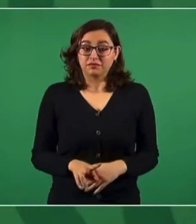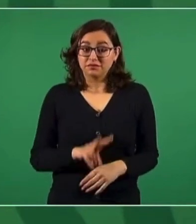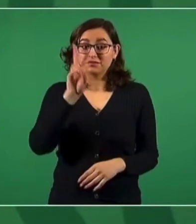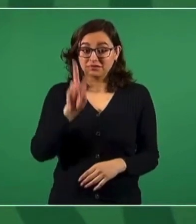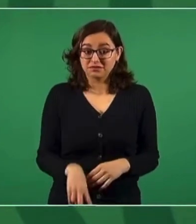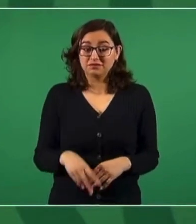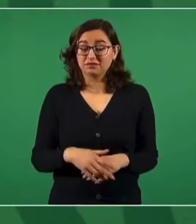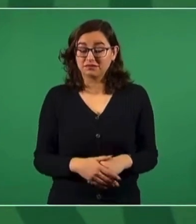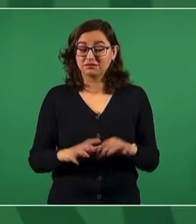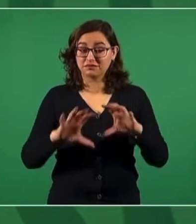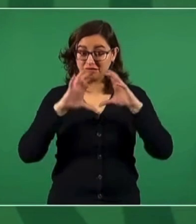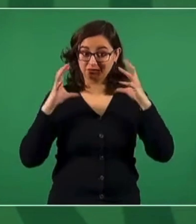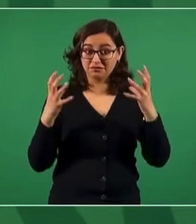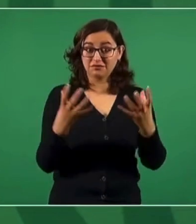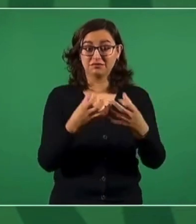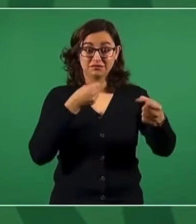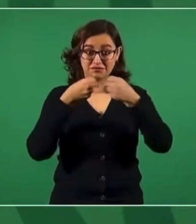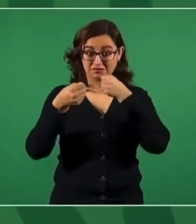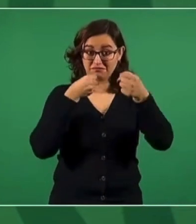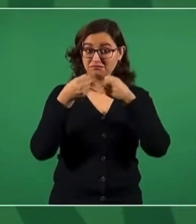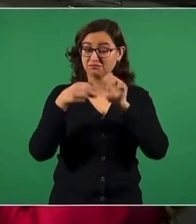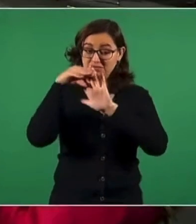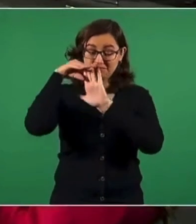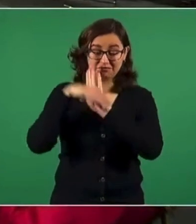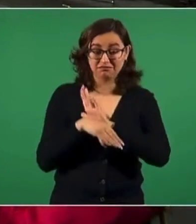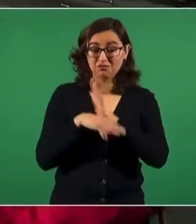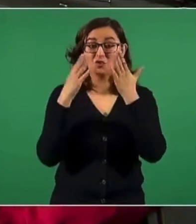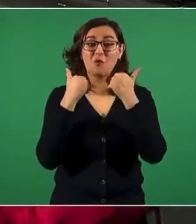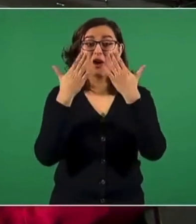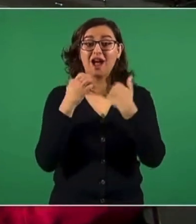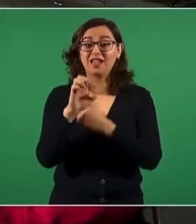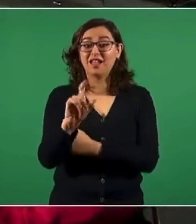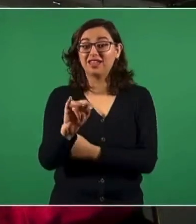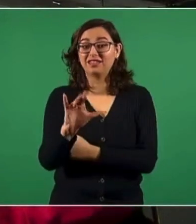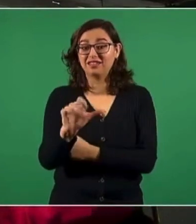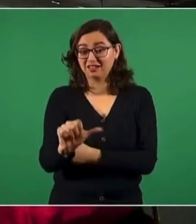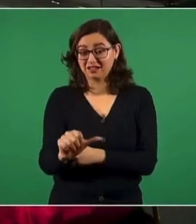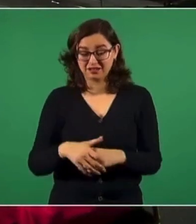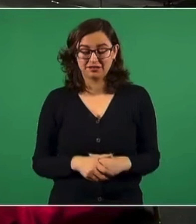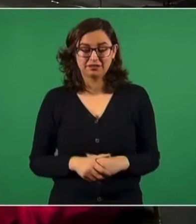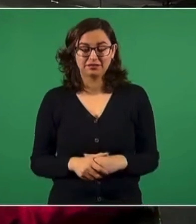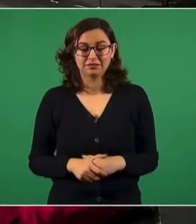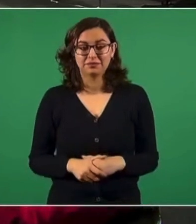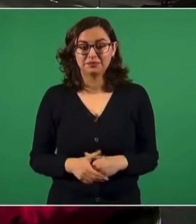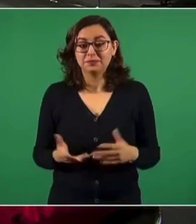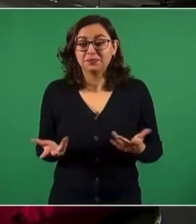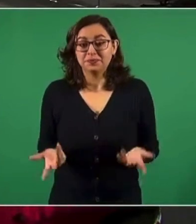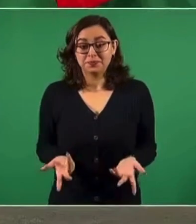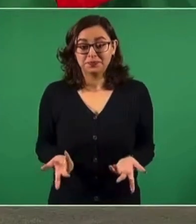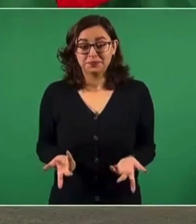del periodismo en el mundo por falta de ética. Imagínense lo que